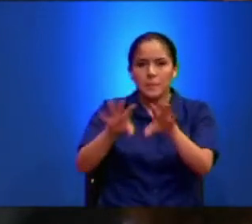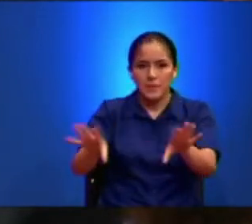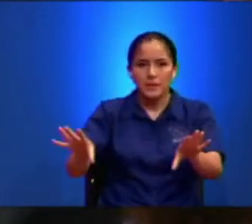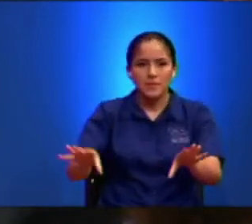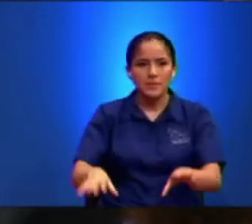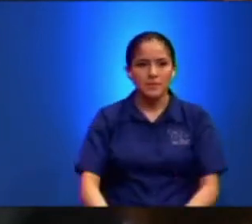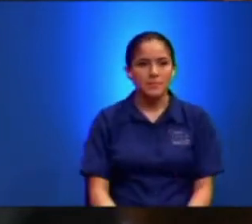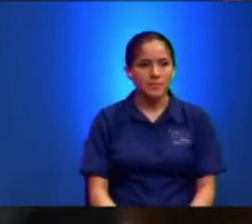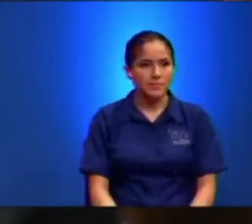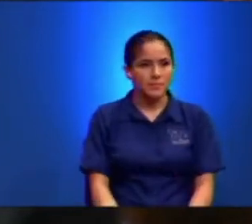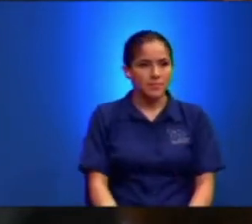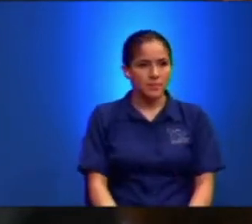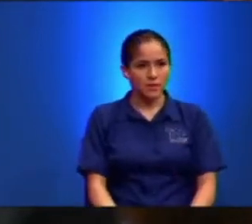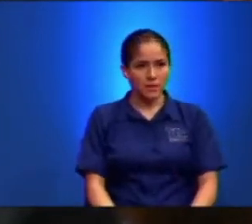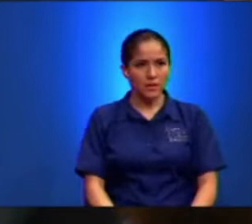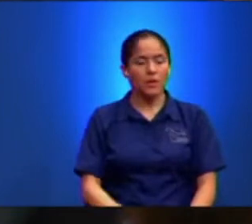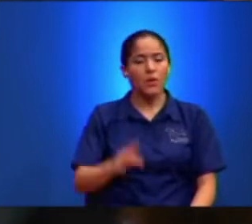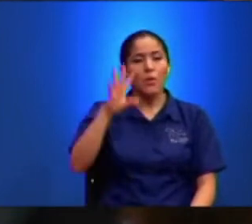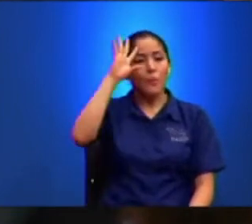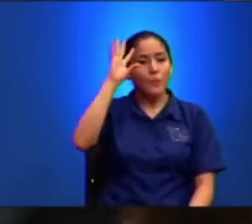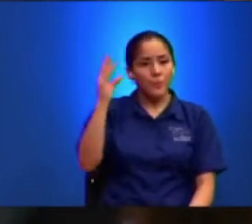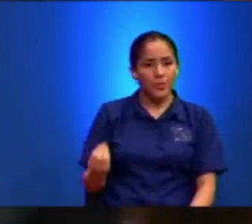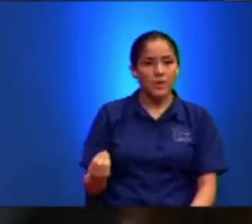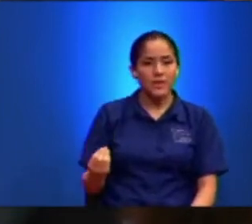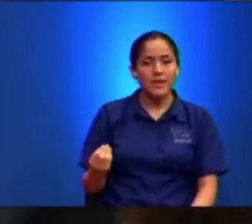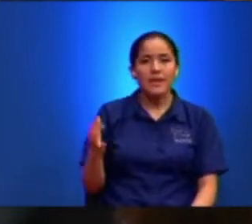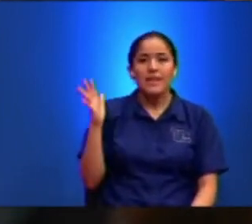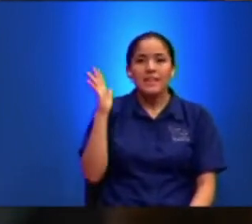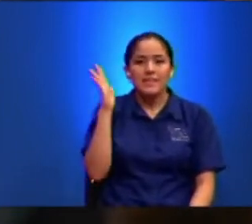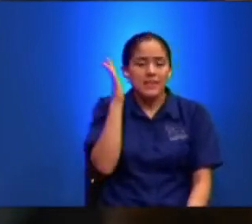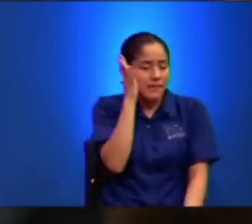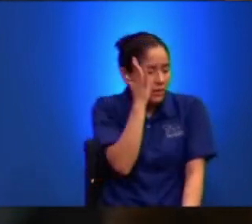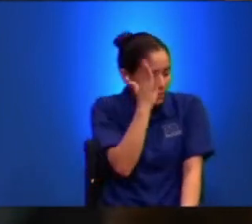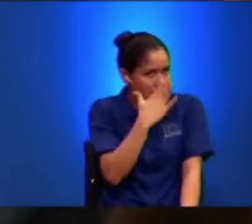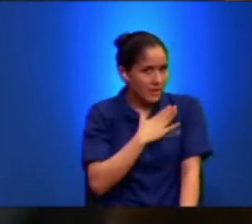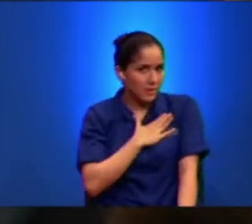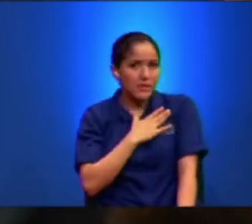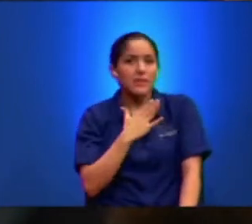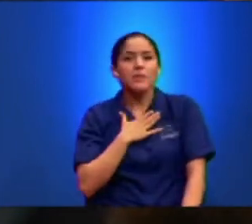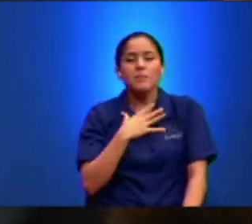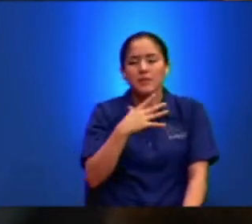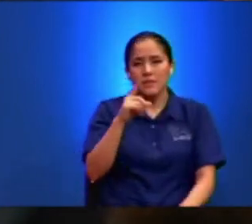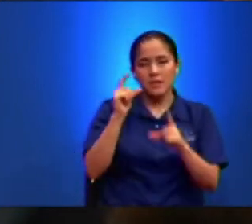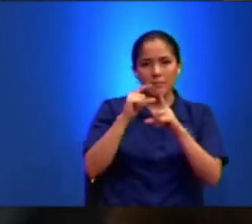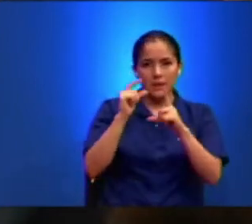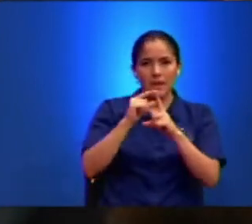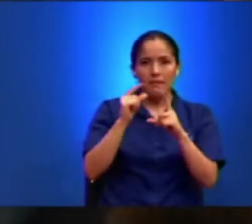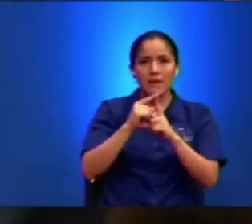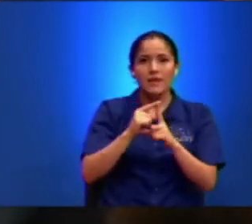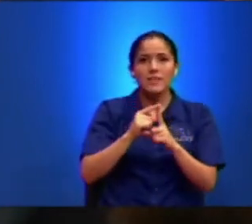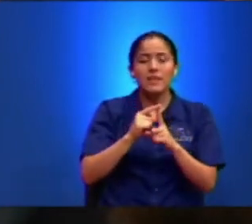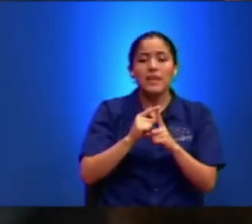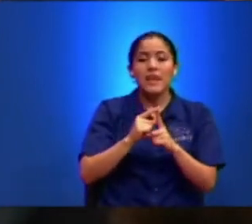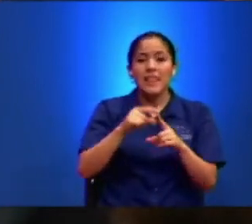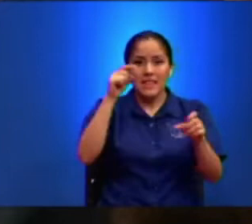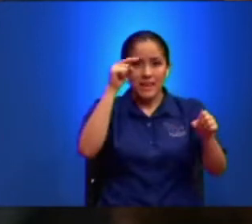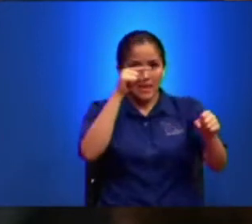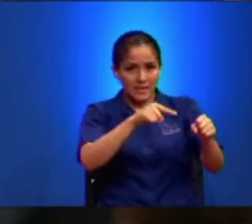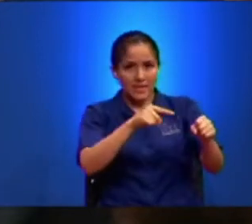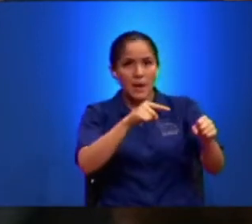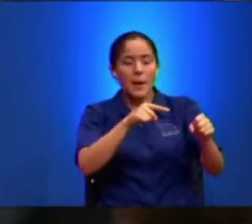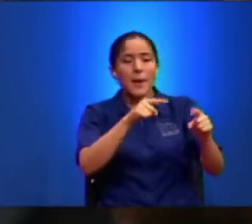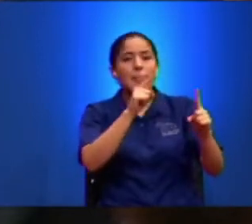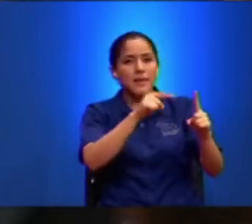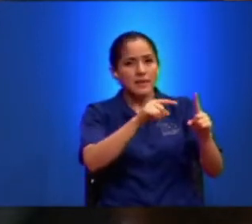Por Fá Porque El Que Se Avergüence De Mí Y De Mis Palabras De Este Se Avergonzará El Hijo Del Hombre Cuando